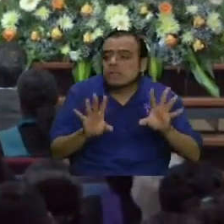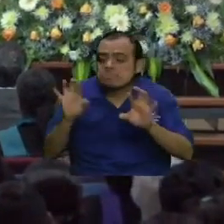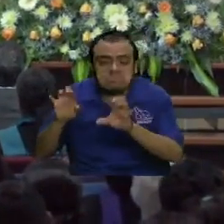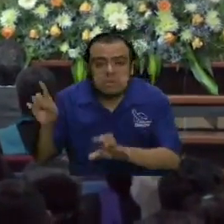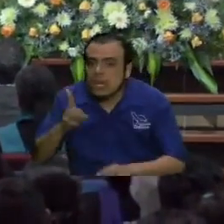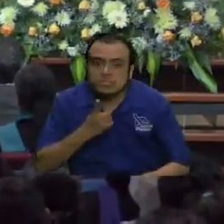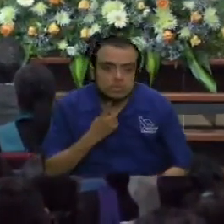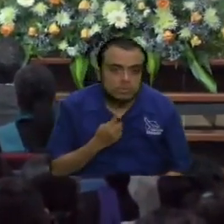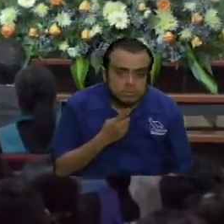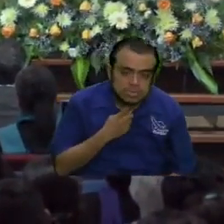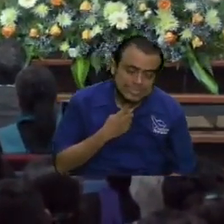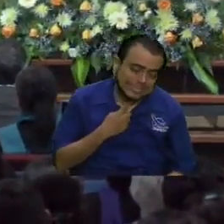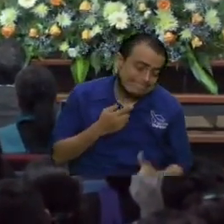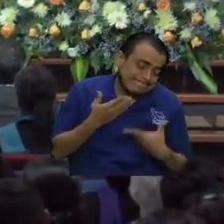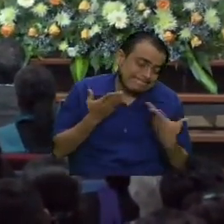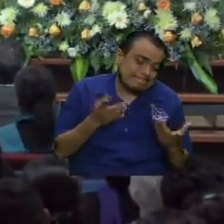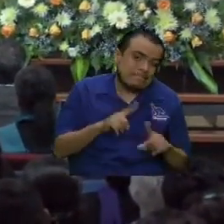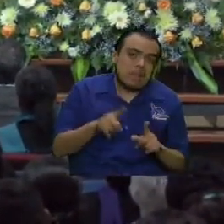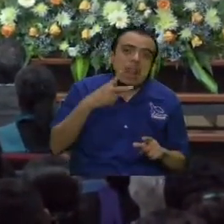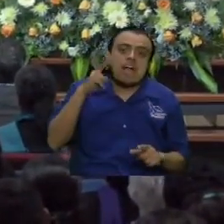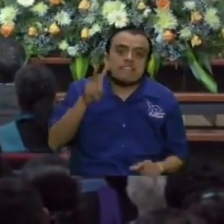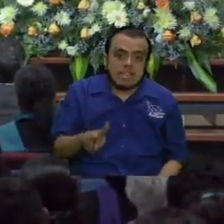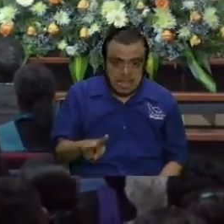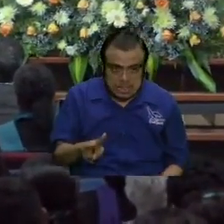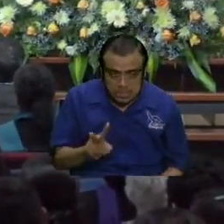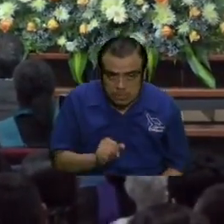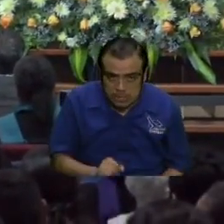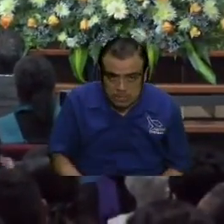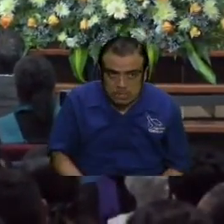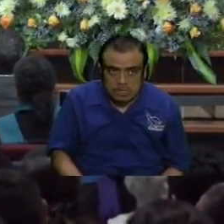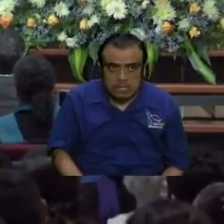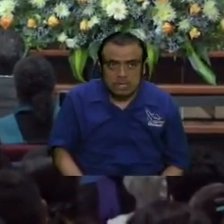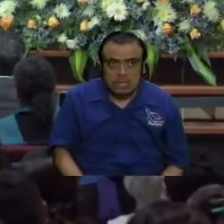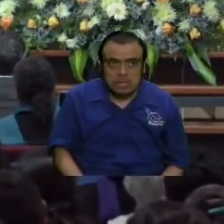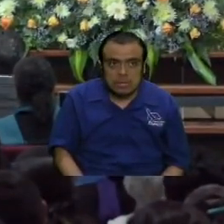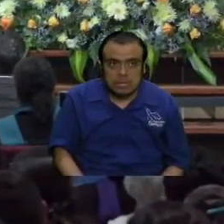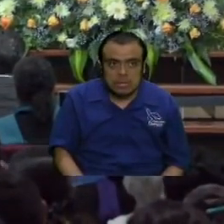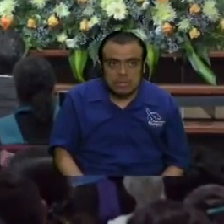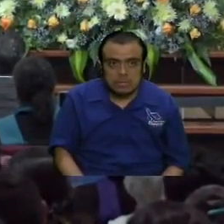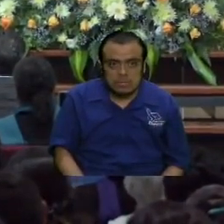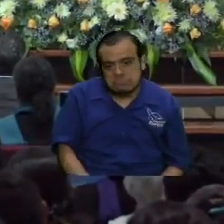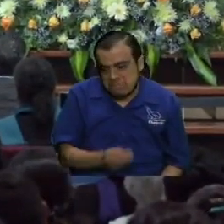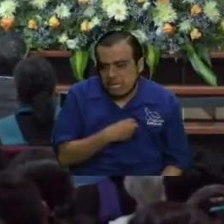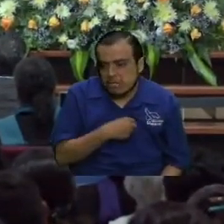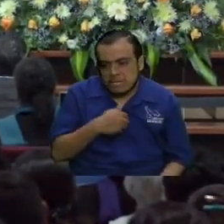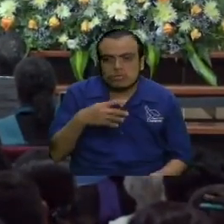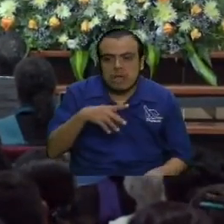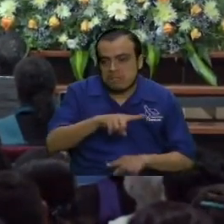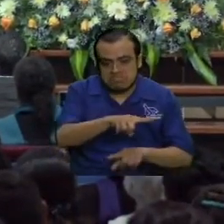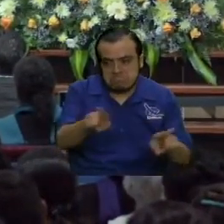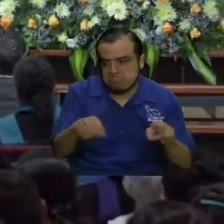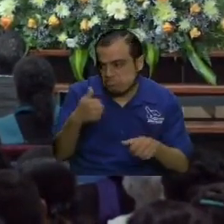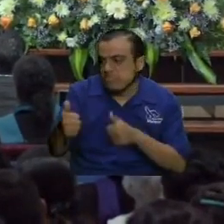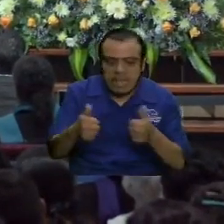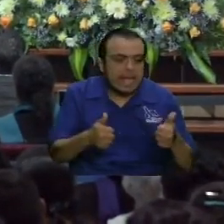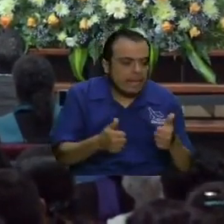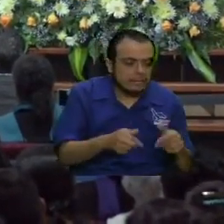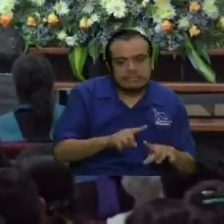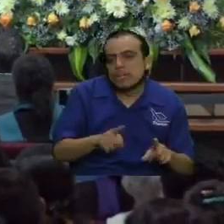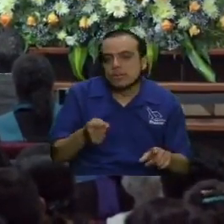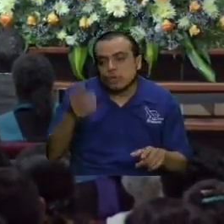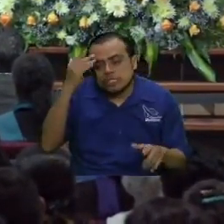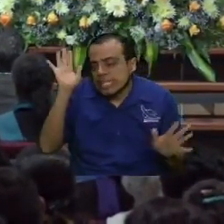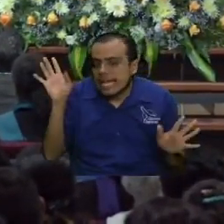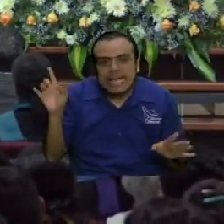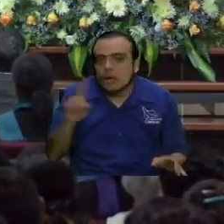gustar pero la verdad la verdad yo sí le quiero caer bien a toda la gente pero yo sé que no soy monedita de